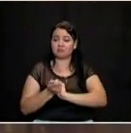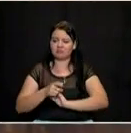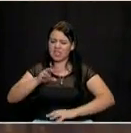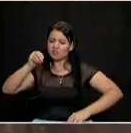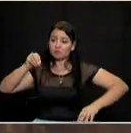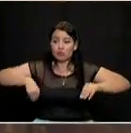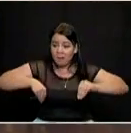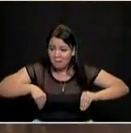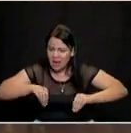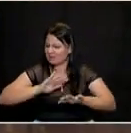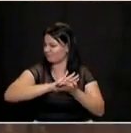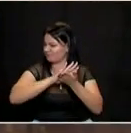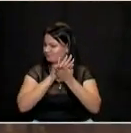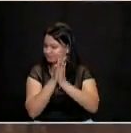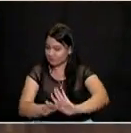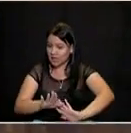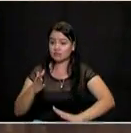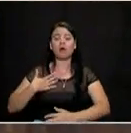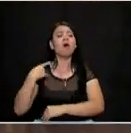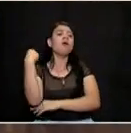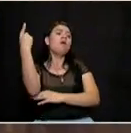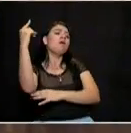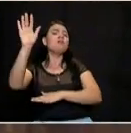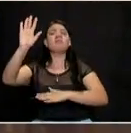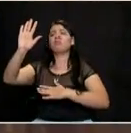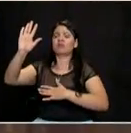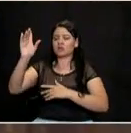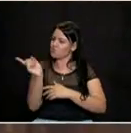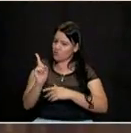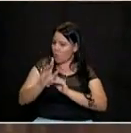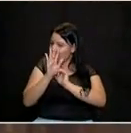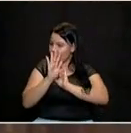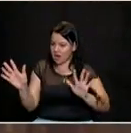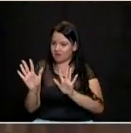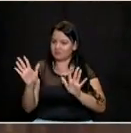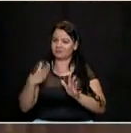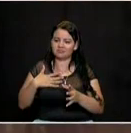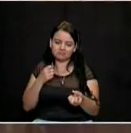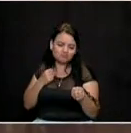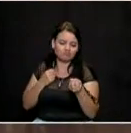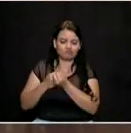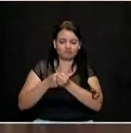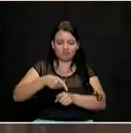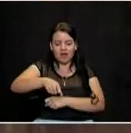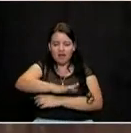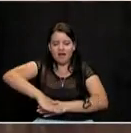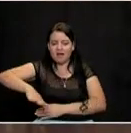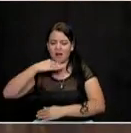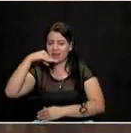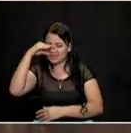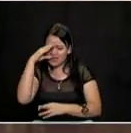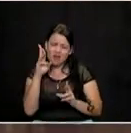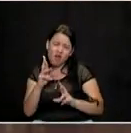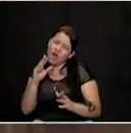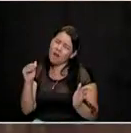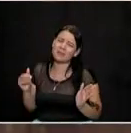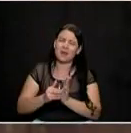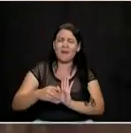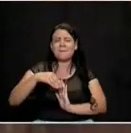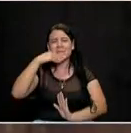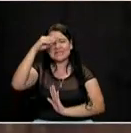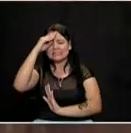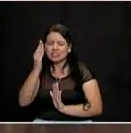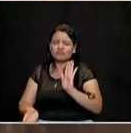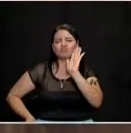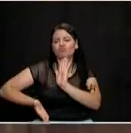corrupción, no más politiquería y vamos a trabajar por esta gran ciudad para que volvamos a recuperar la grandeza que Medellín tenía